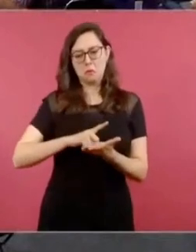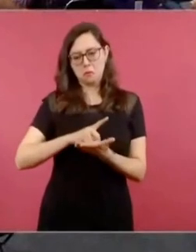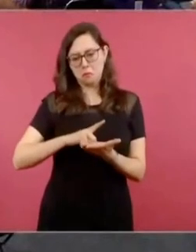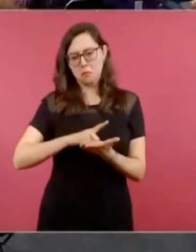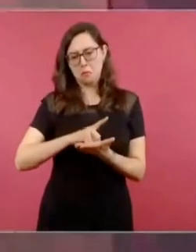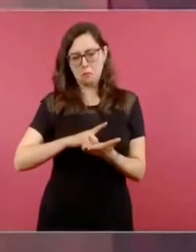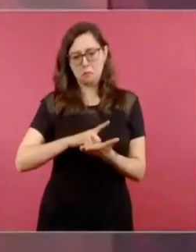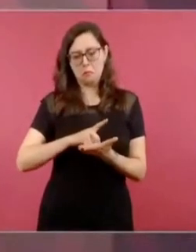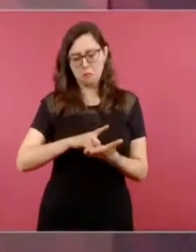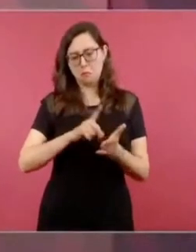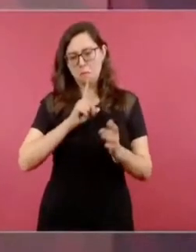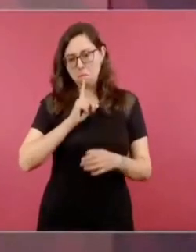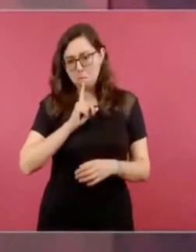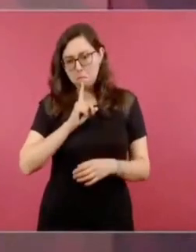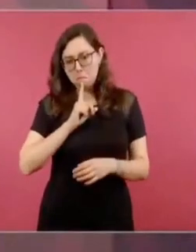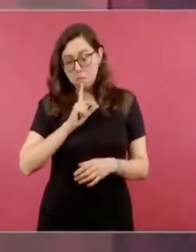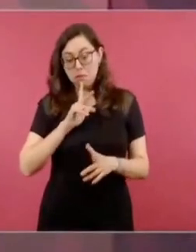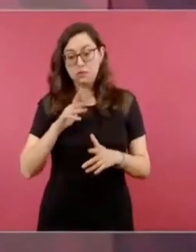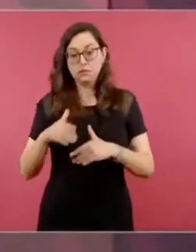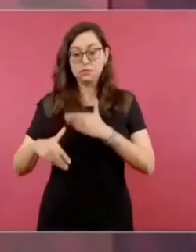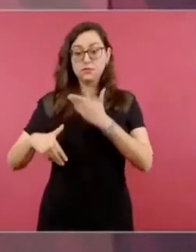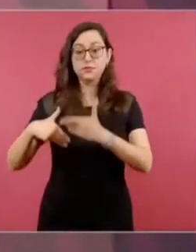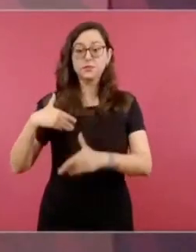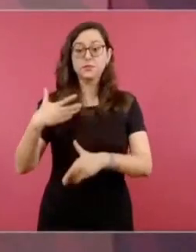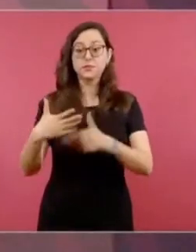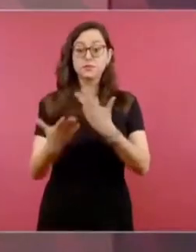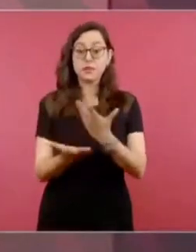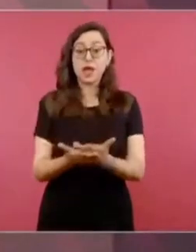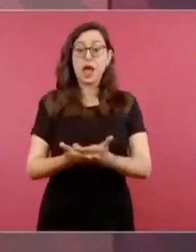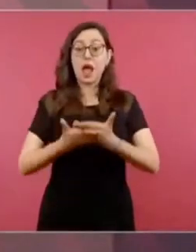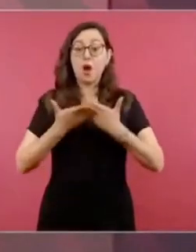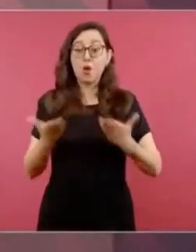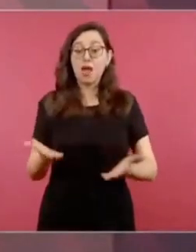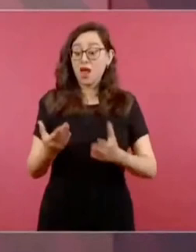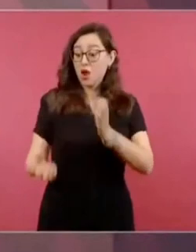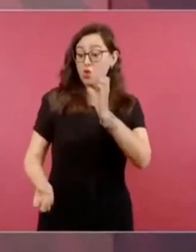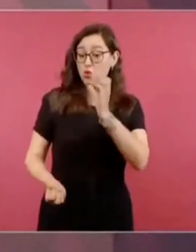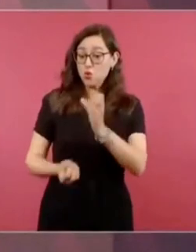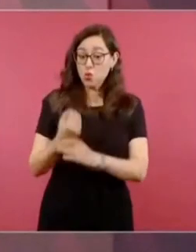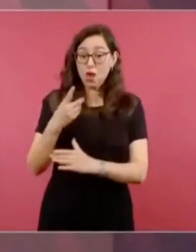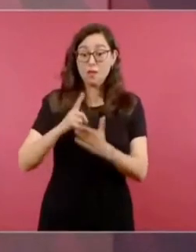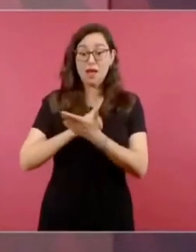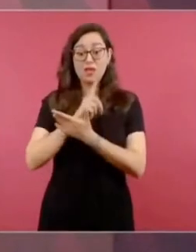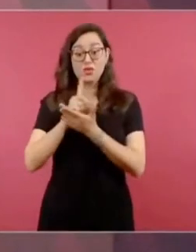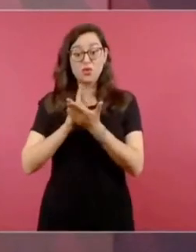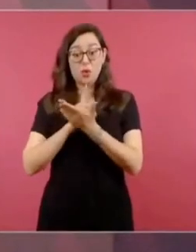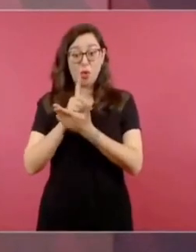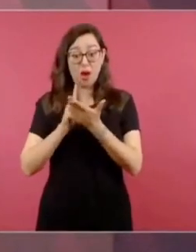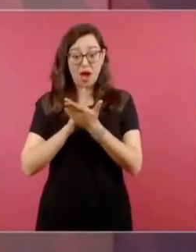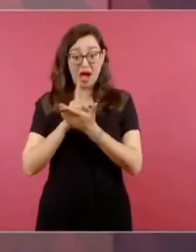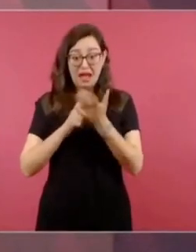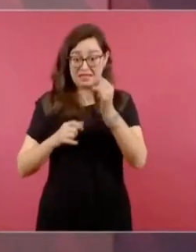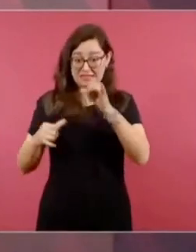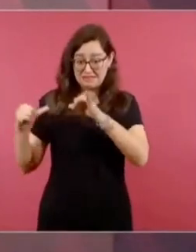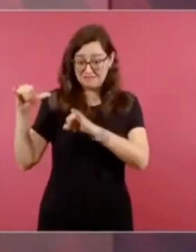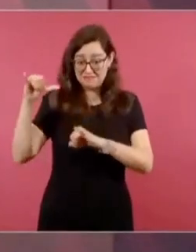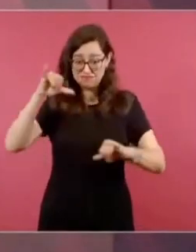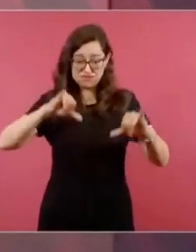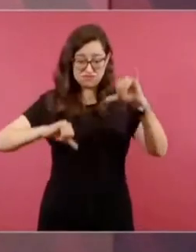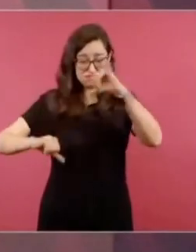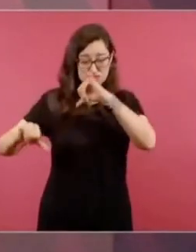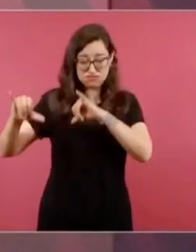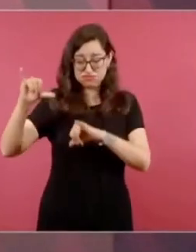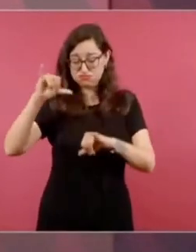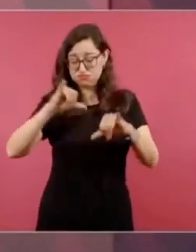sintéticas, que son más dañinas